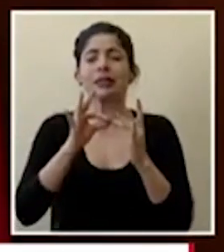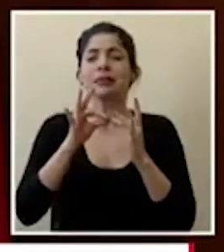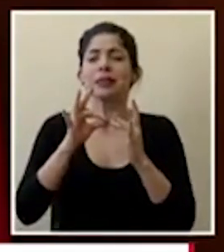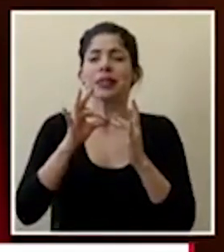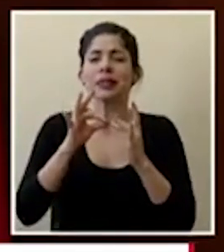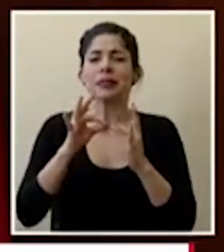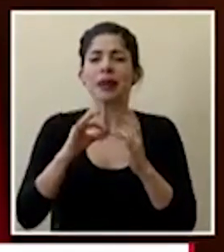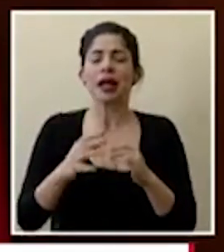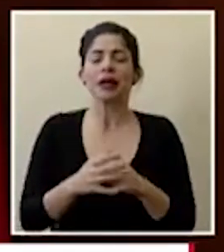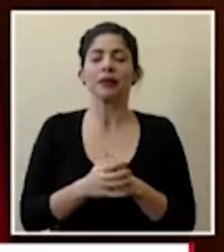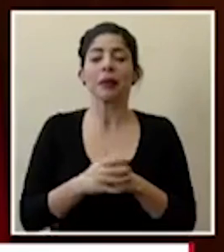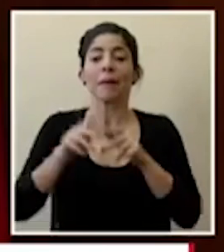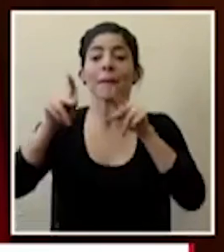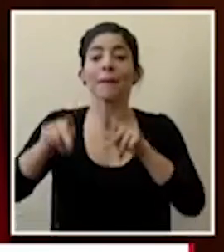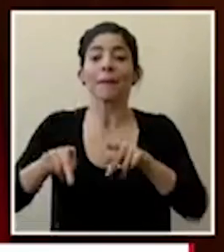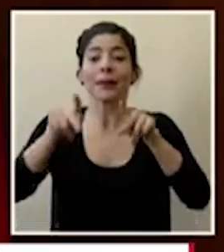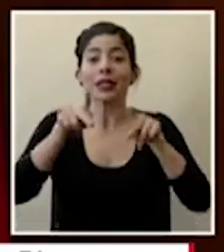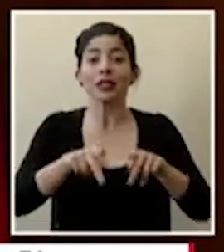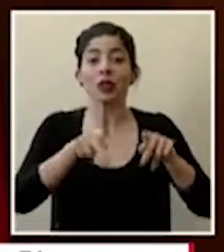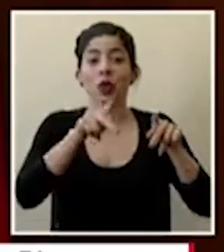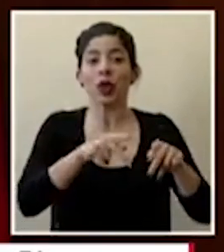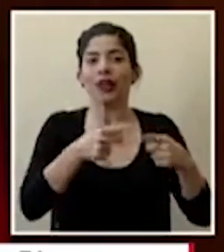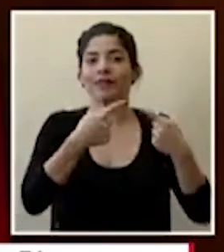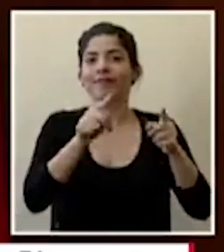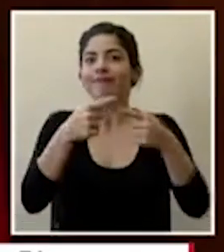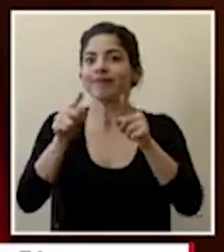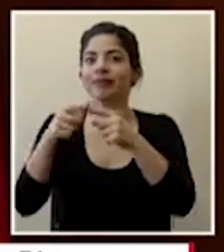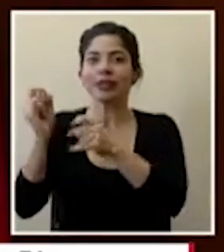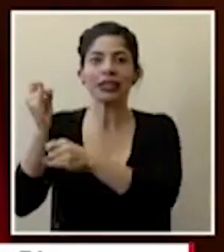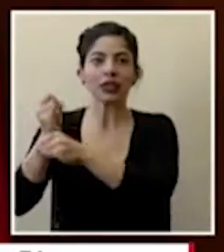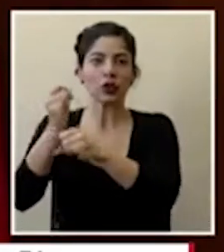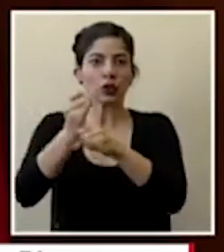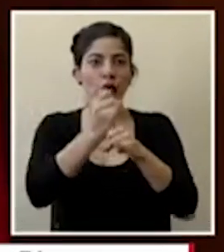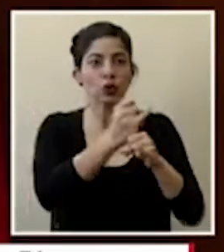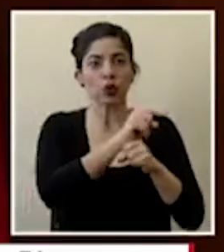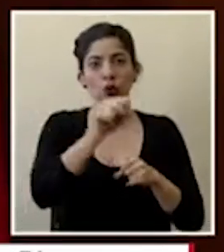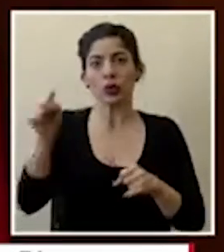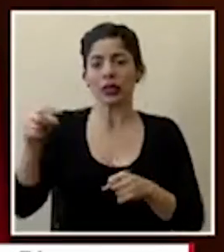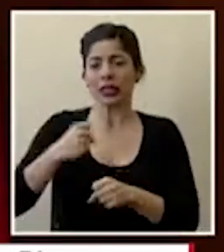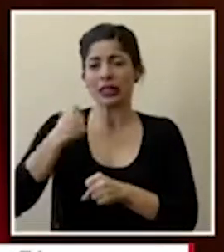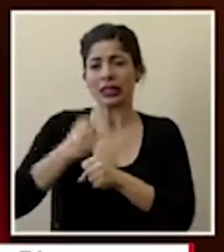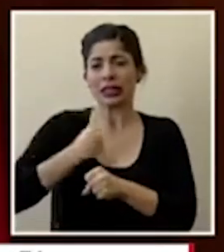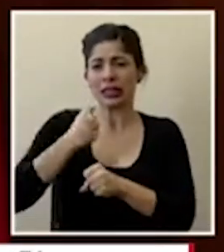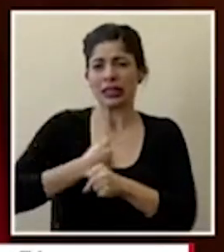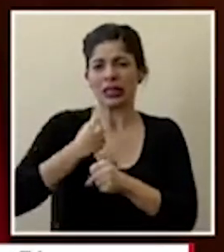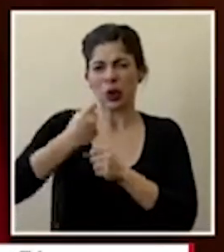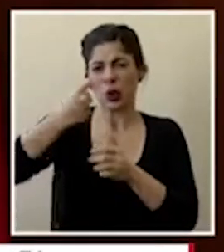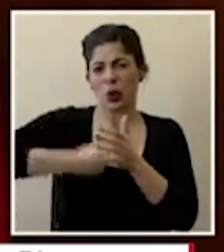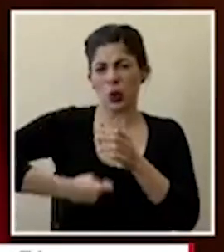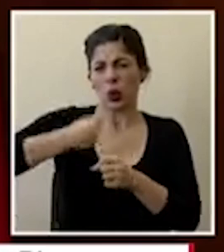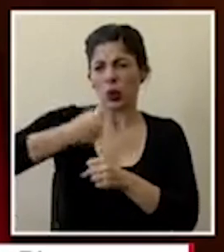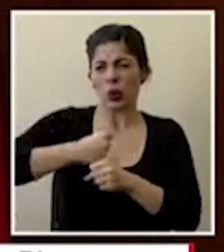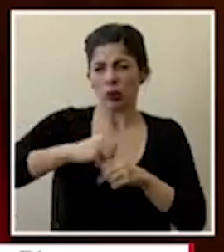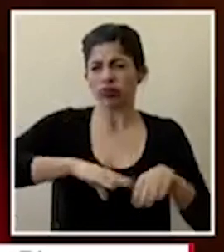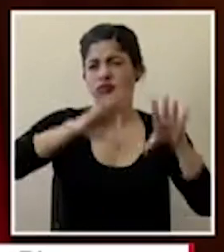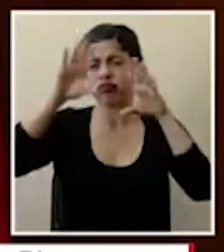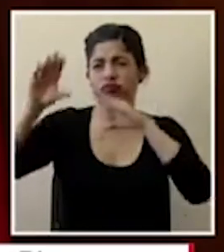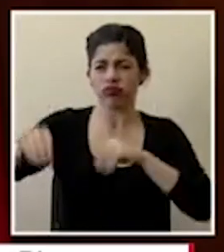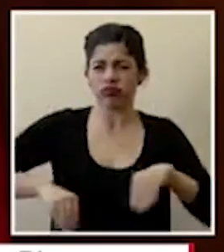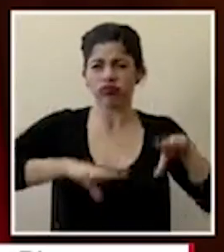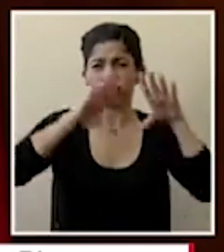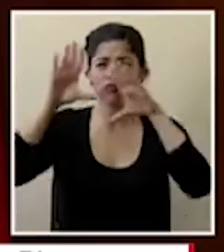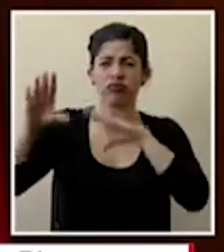aquellas personas que desde las diferentes instituciones están trabajando de una manera ardua y largas jornadas